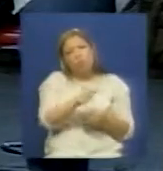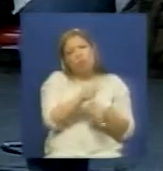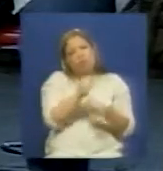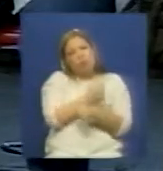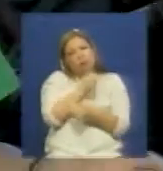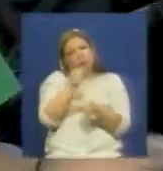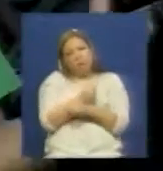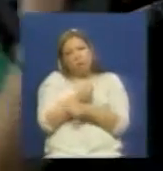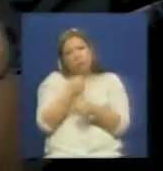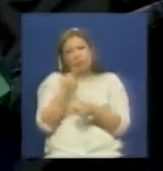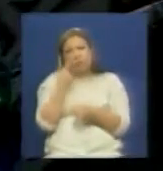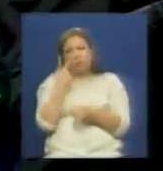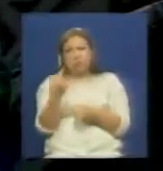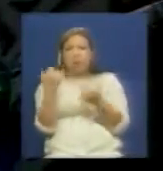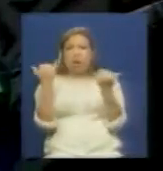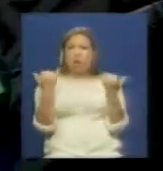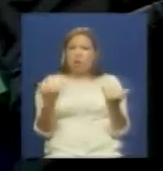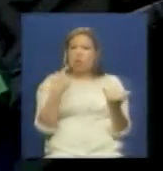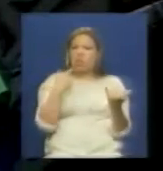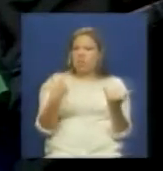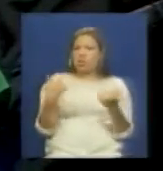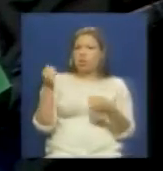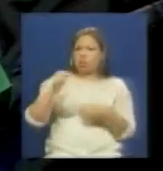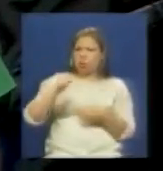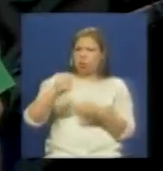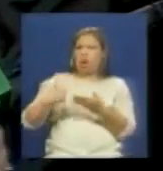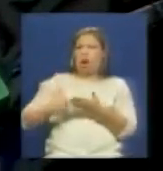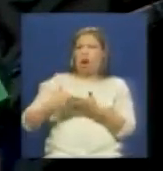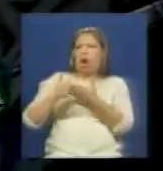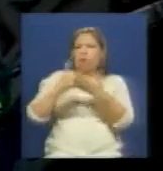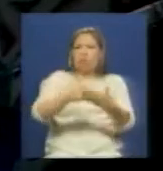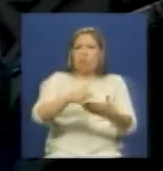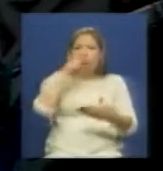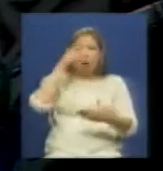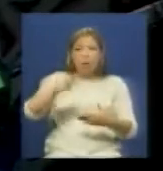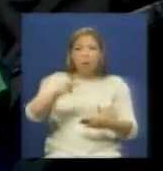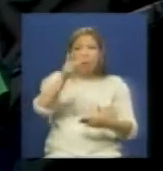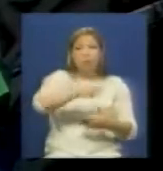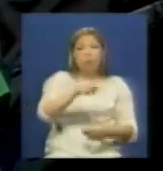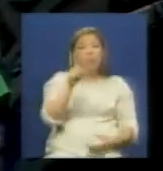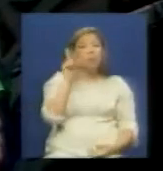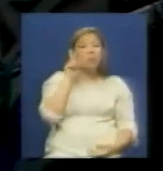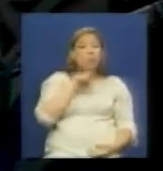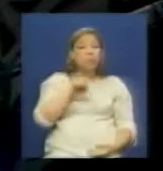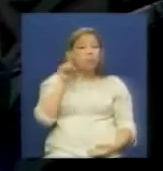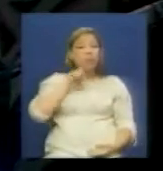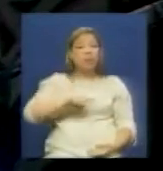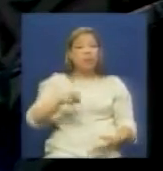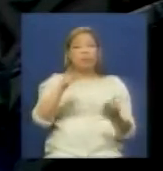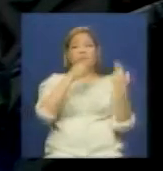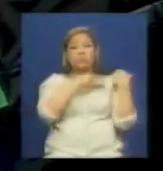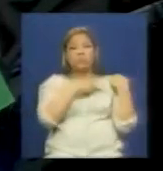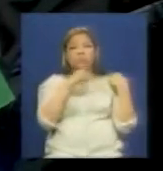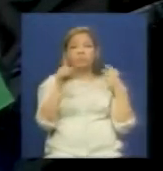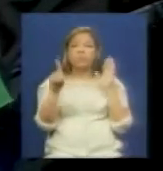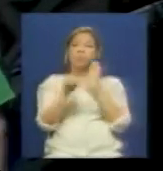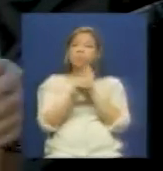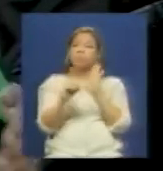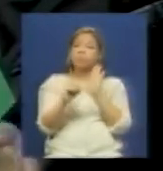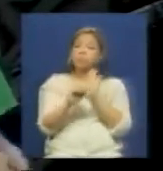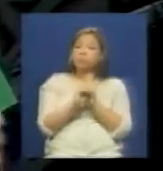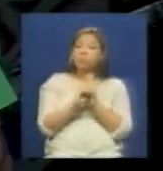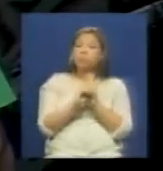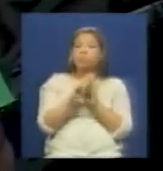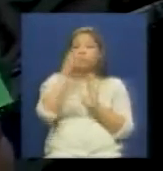apoyado ellos se están disfrazando en este momento ovejas como siempre lo han hecho pero sin duda alguna ya hay digamos alocuciones de los mayores representantes de la derecha para